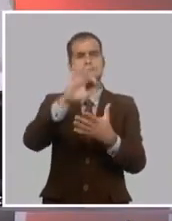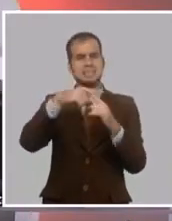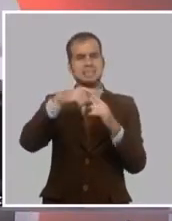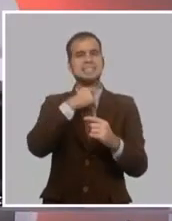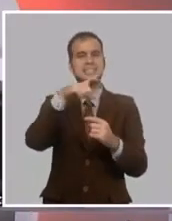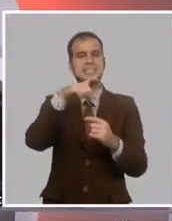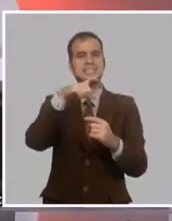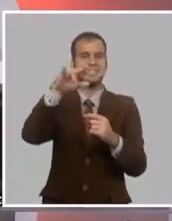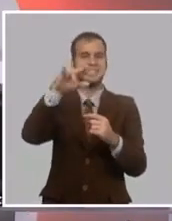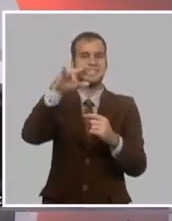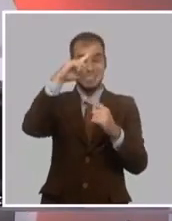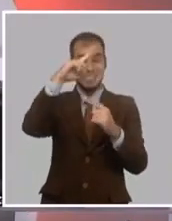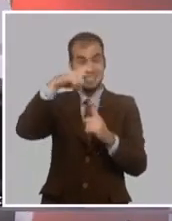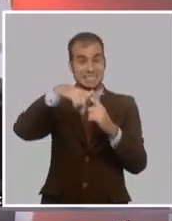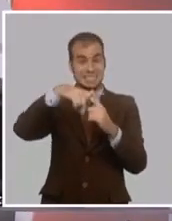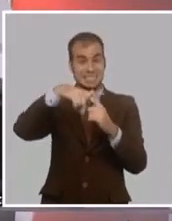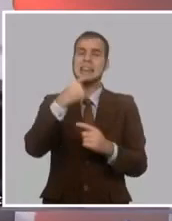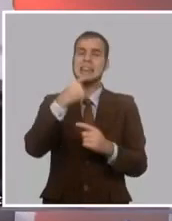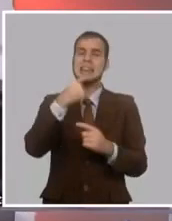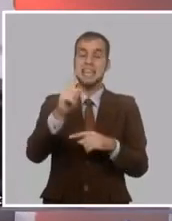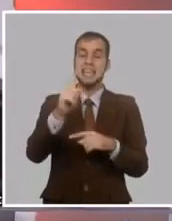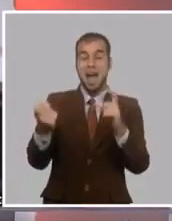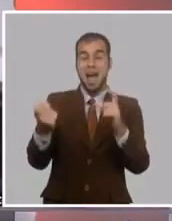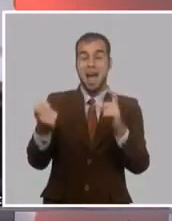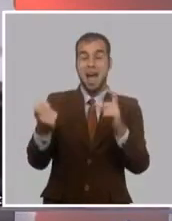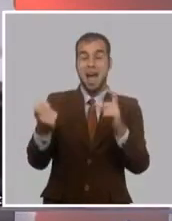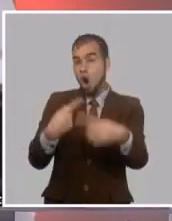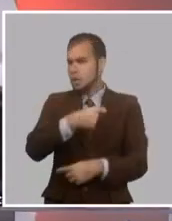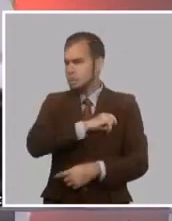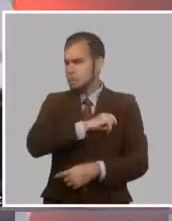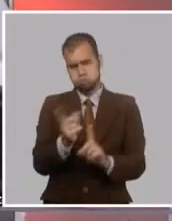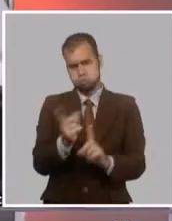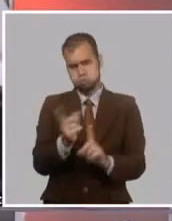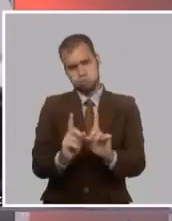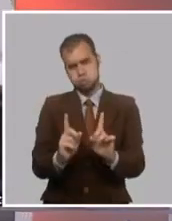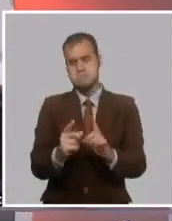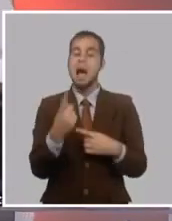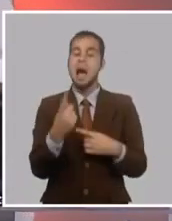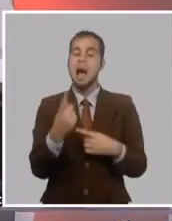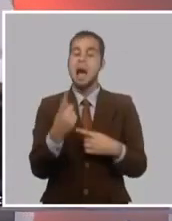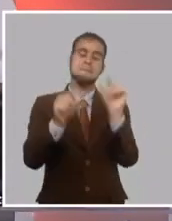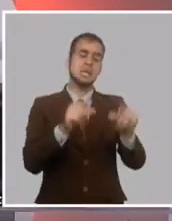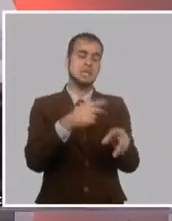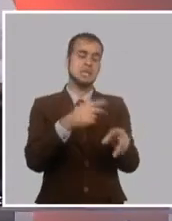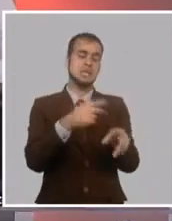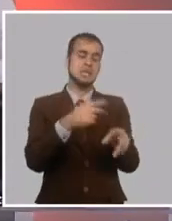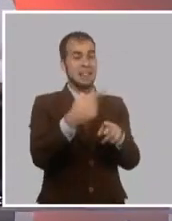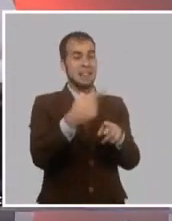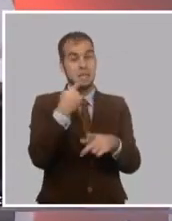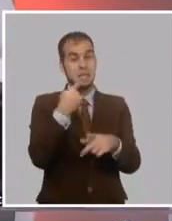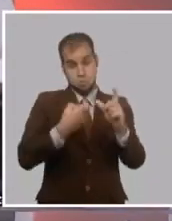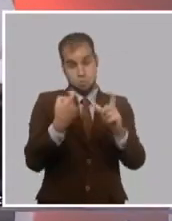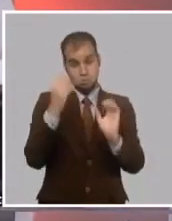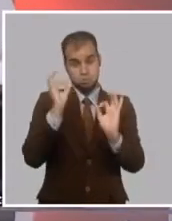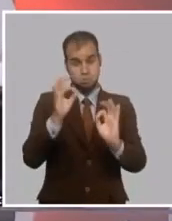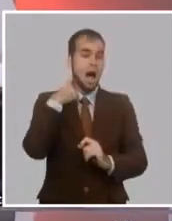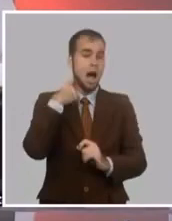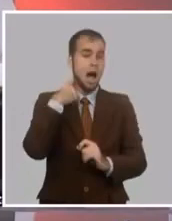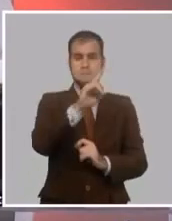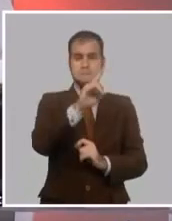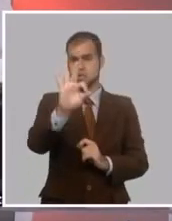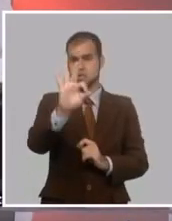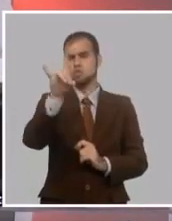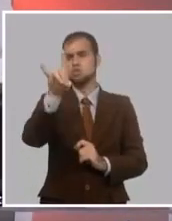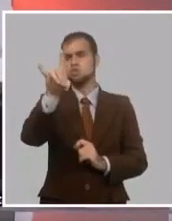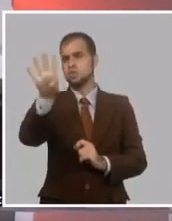Y por eso, bueno, algunos amigos historiadores que han estudiado la información que hay sobre la guerra del 95, calculan que hay entre un